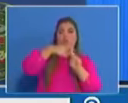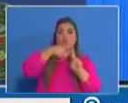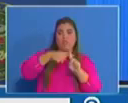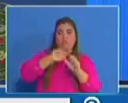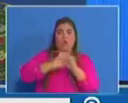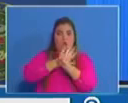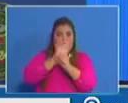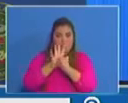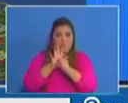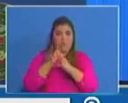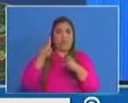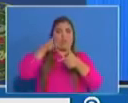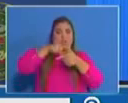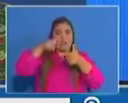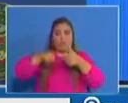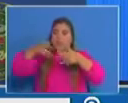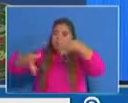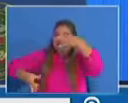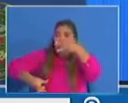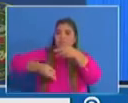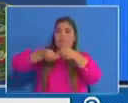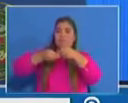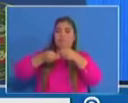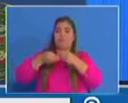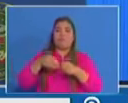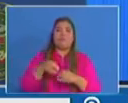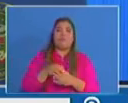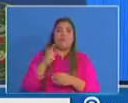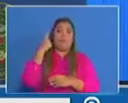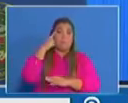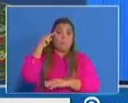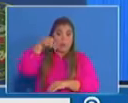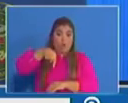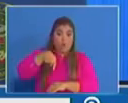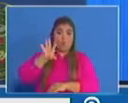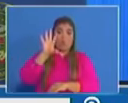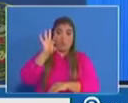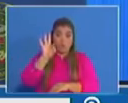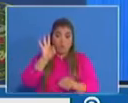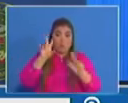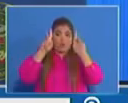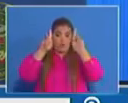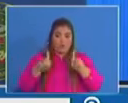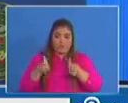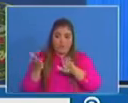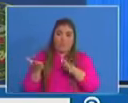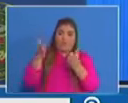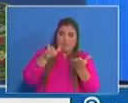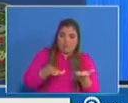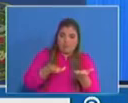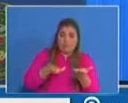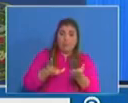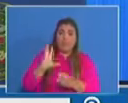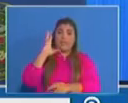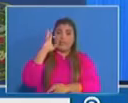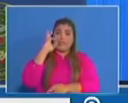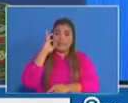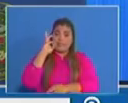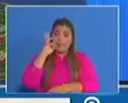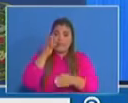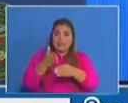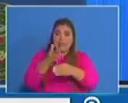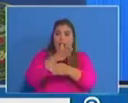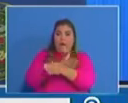hoy, se reportan 9 defunciones, de las cuales 6 estaban en investigación y 3